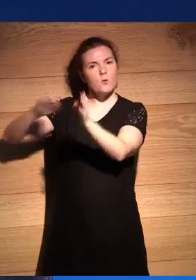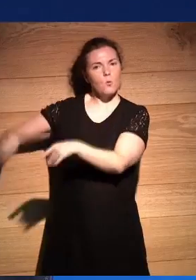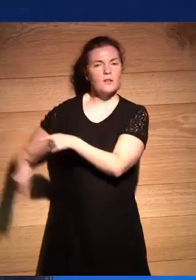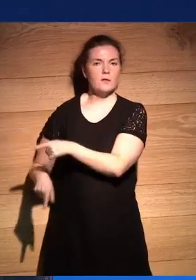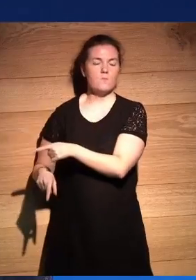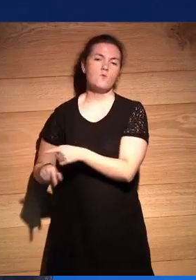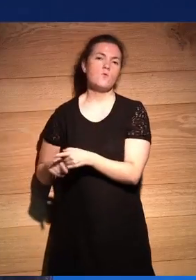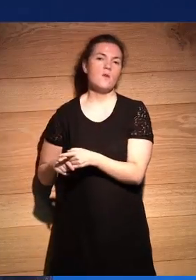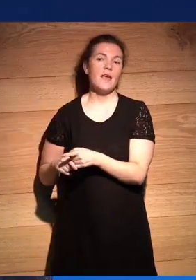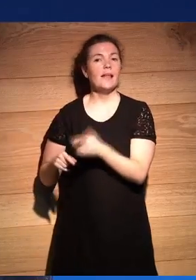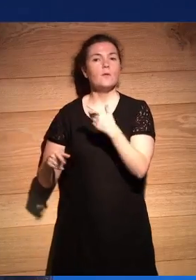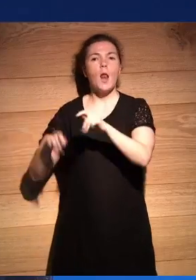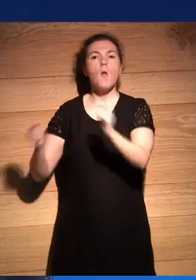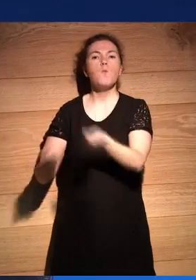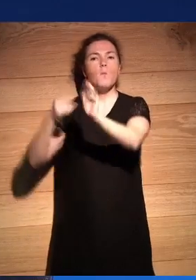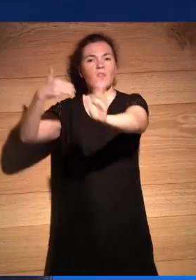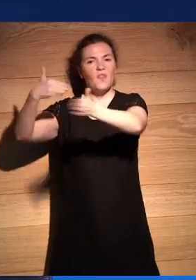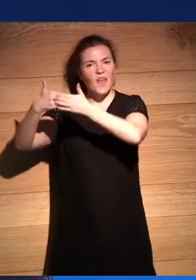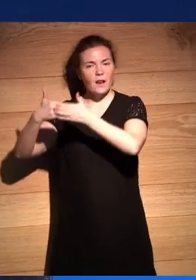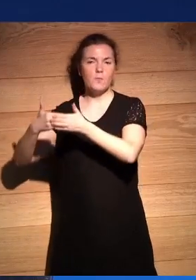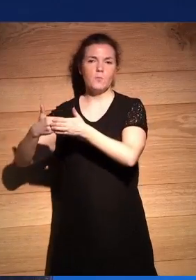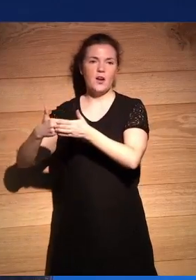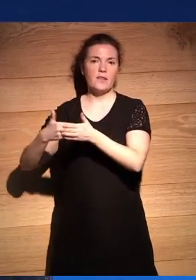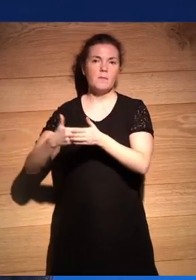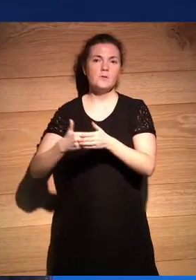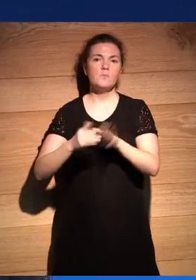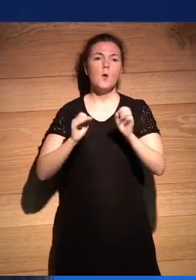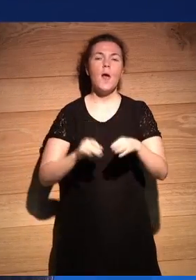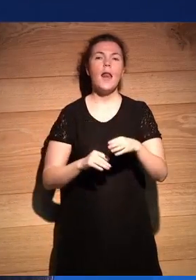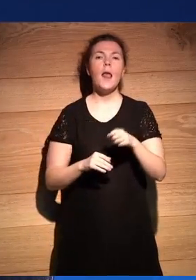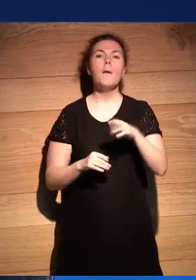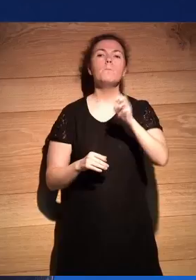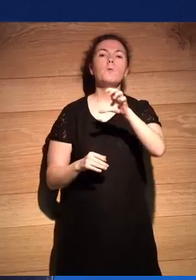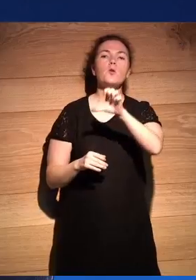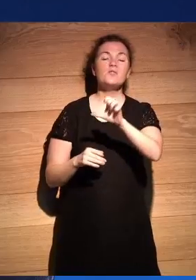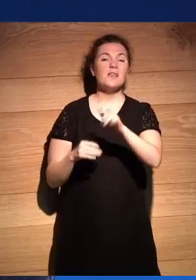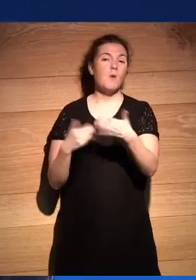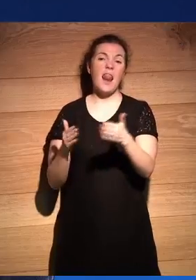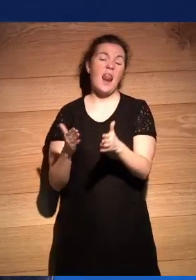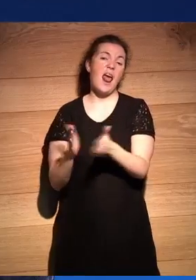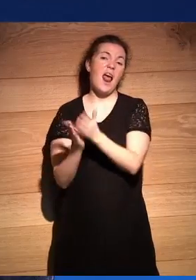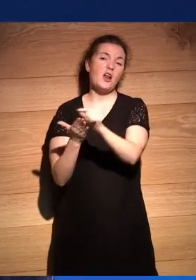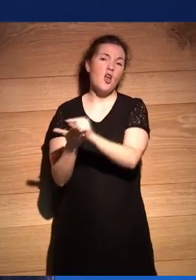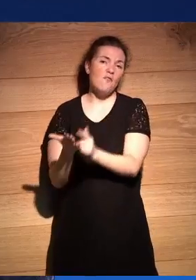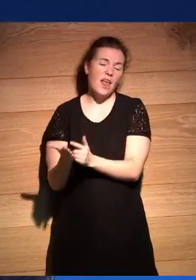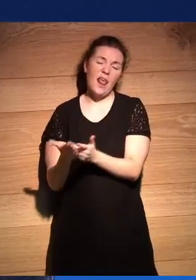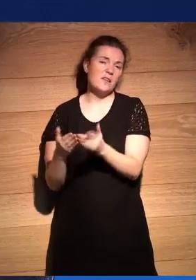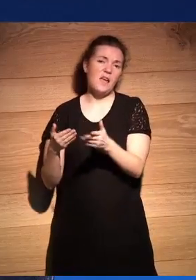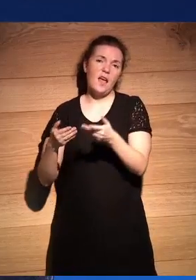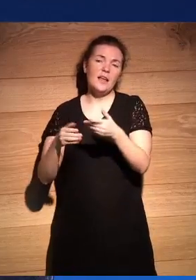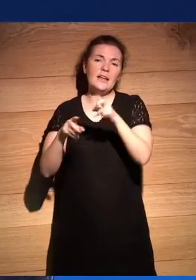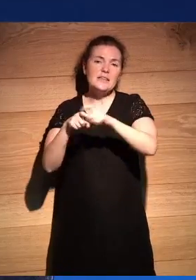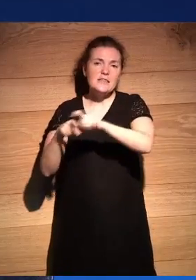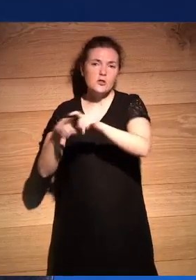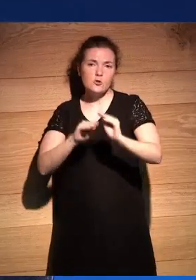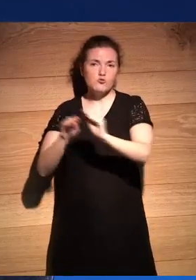que cierra la puerta del boom del mismo modo que Proust cierra la puerta de la novela decimonónica ¿no? o sea quiero decir cierra con ciertos